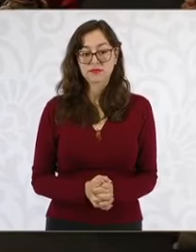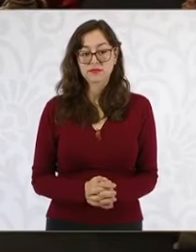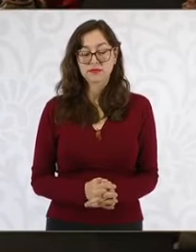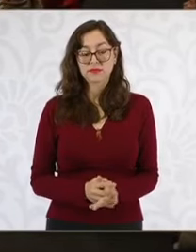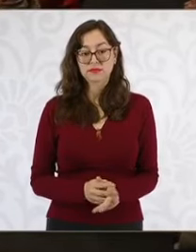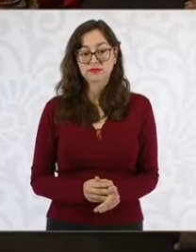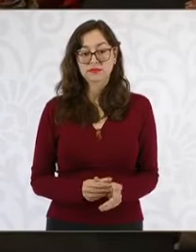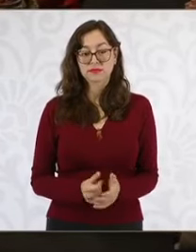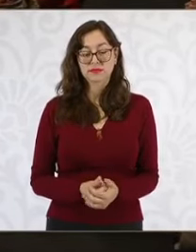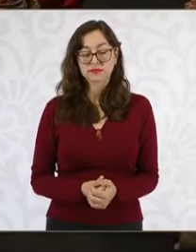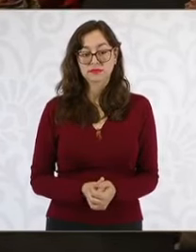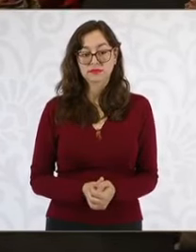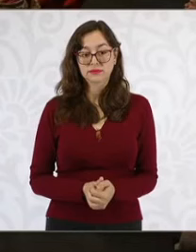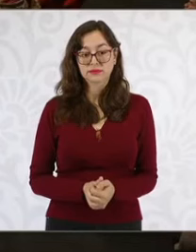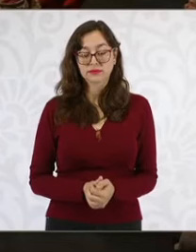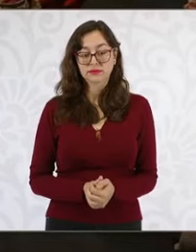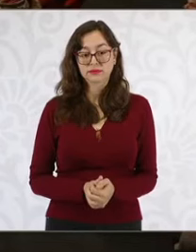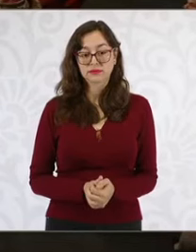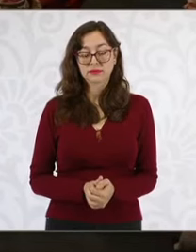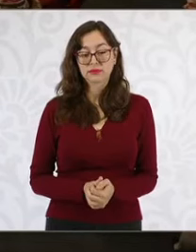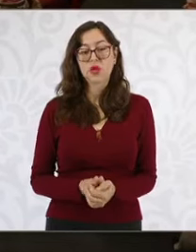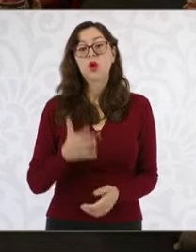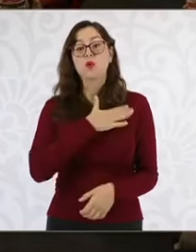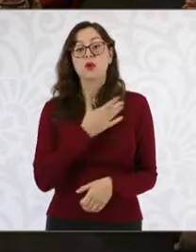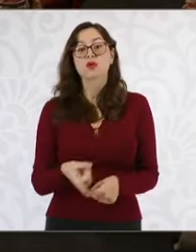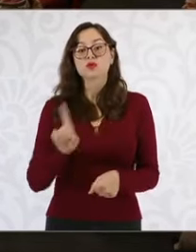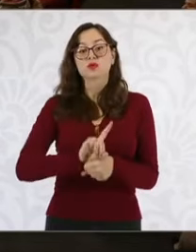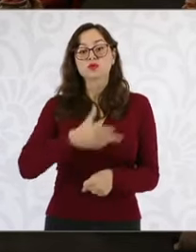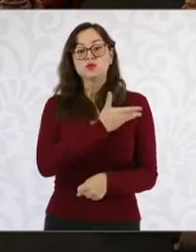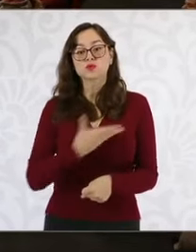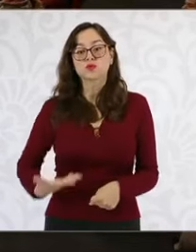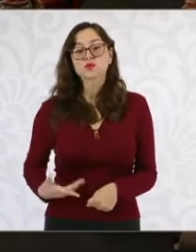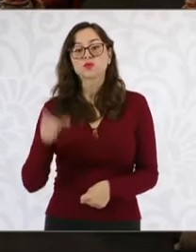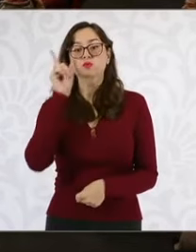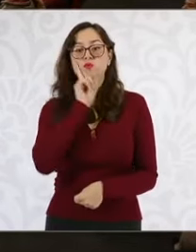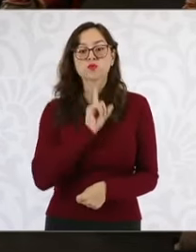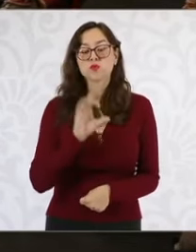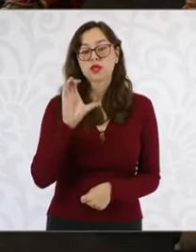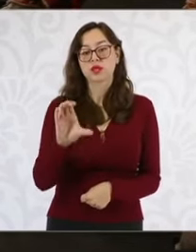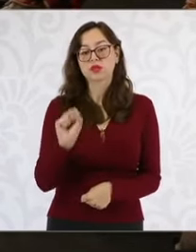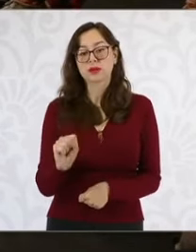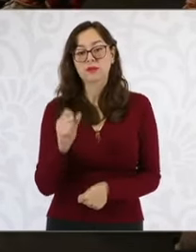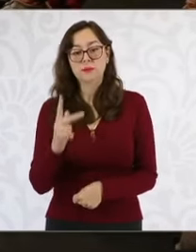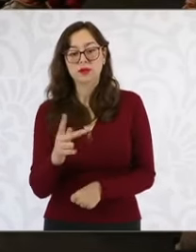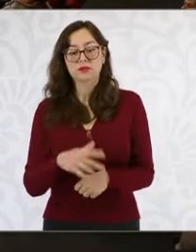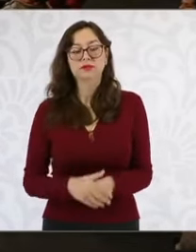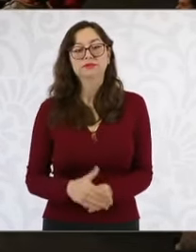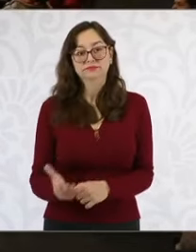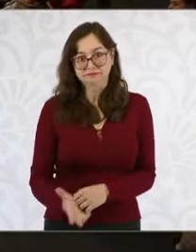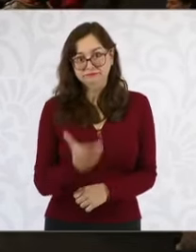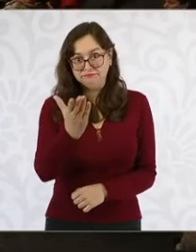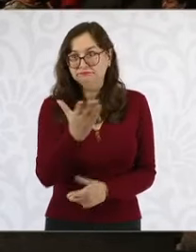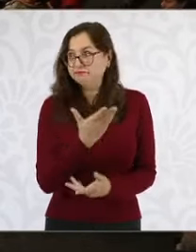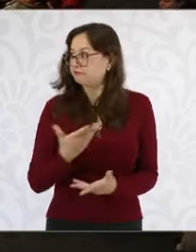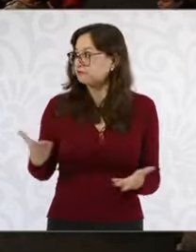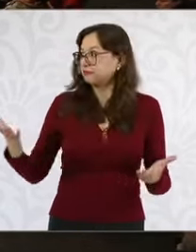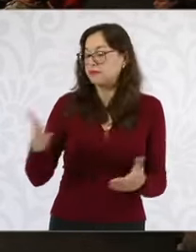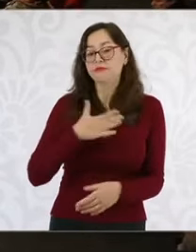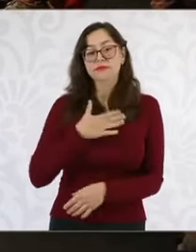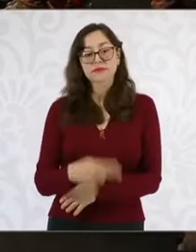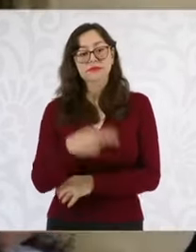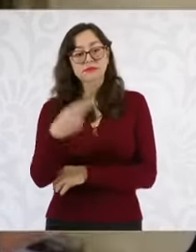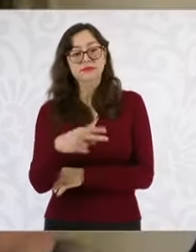Muy buenos días, presidenta Sheinbaum A usted y a todas las personas presentes Mi nombre es Daniel